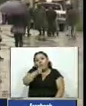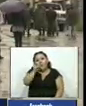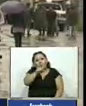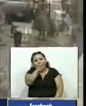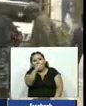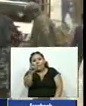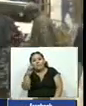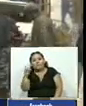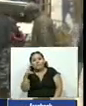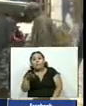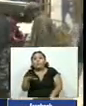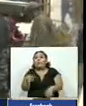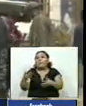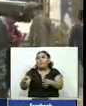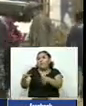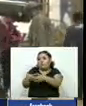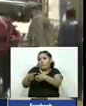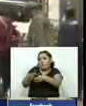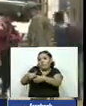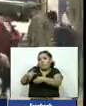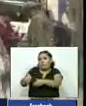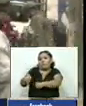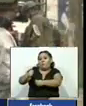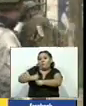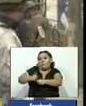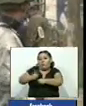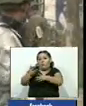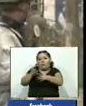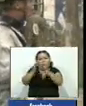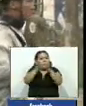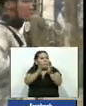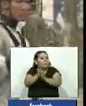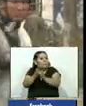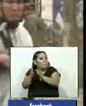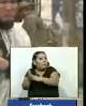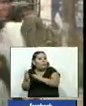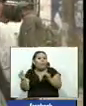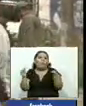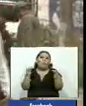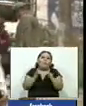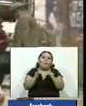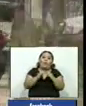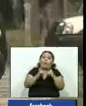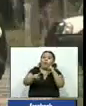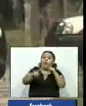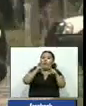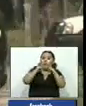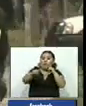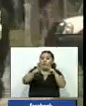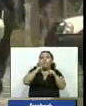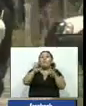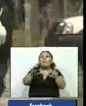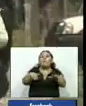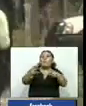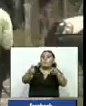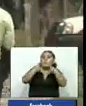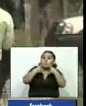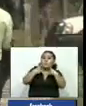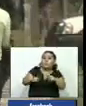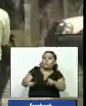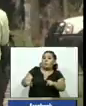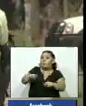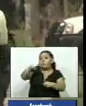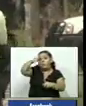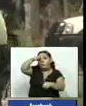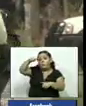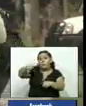Bolivia de que miembros de la tropa de las fuerzas armadas planean rebelarse contra sus superiores por haberse pronunciado en su contra